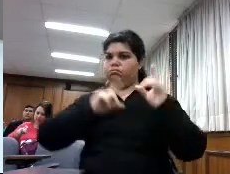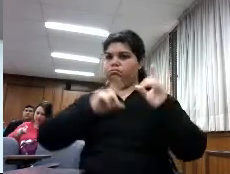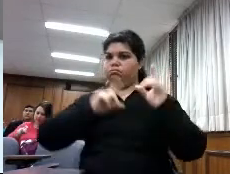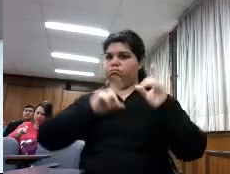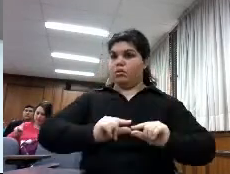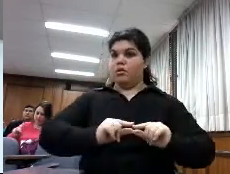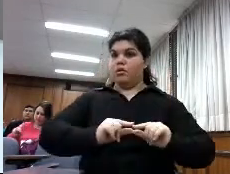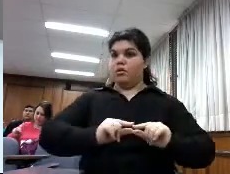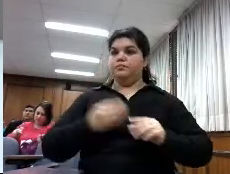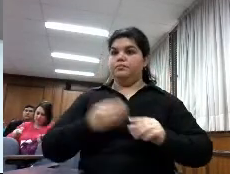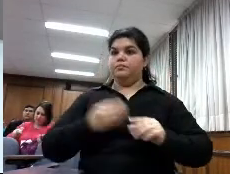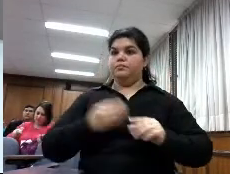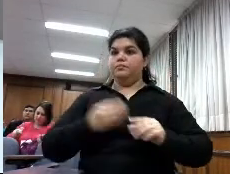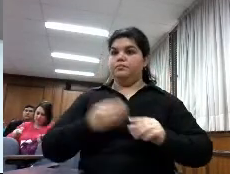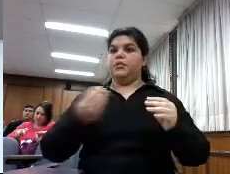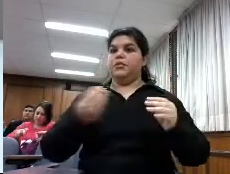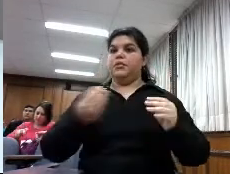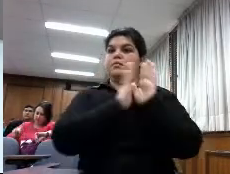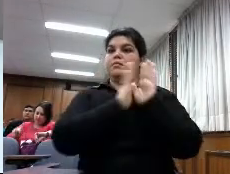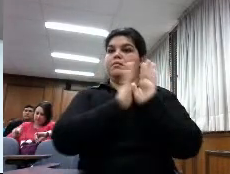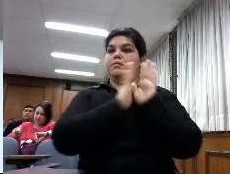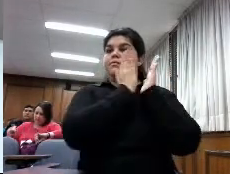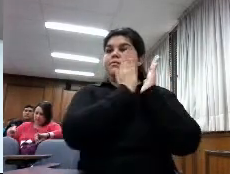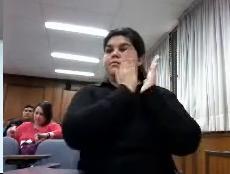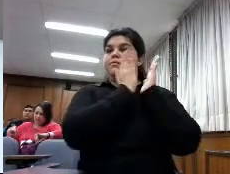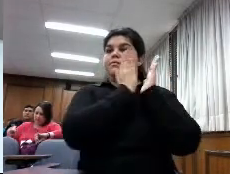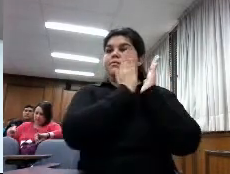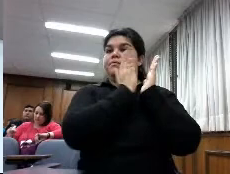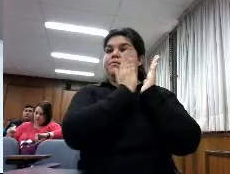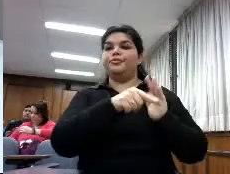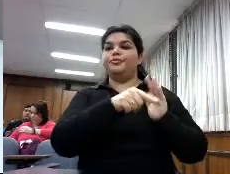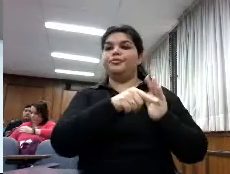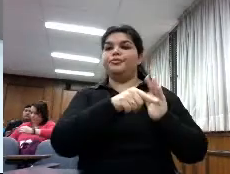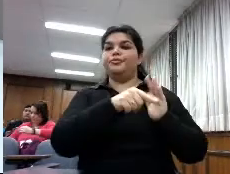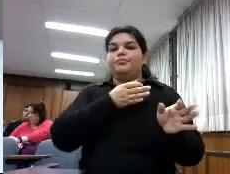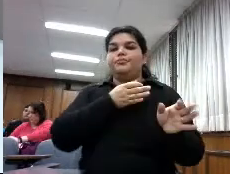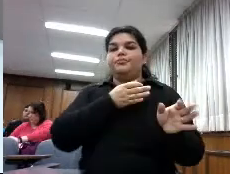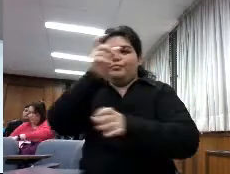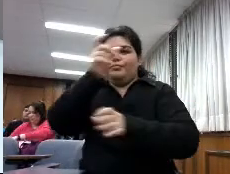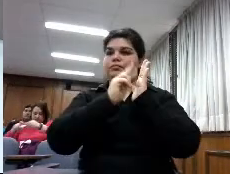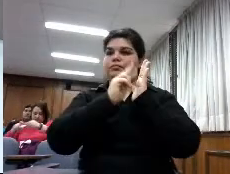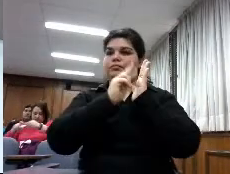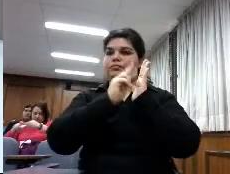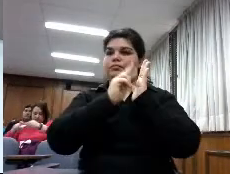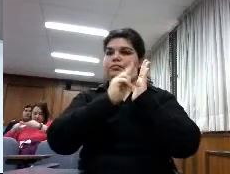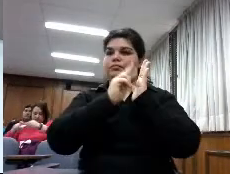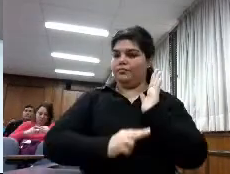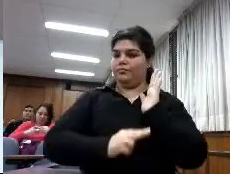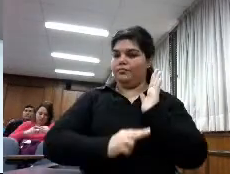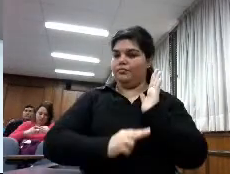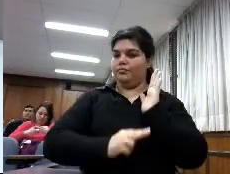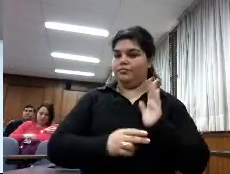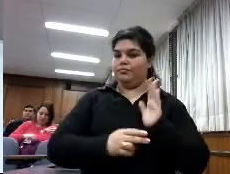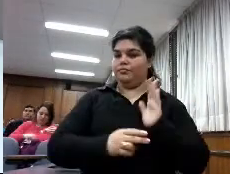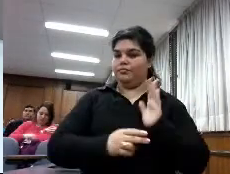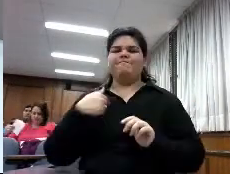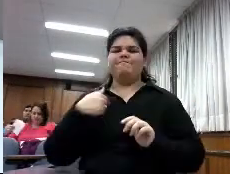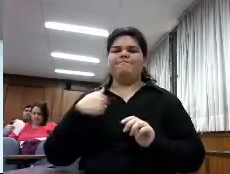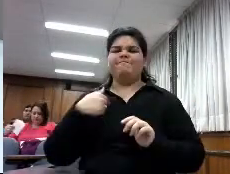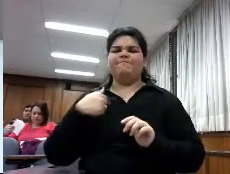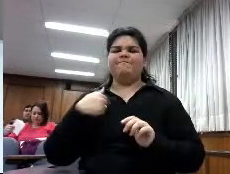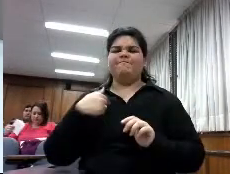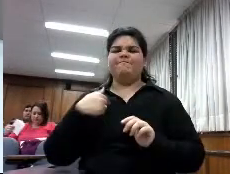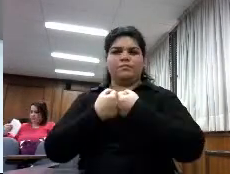para formar a nuestros lectores yo estoy muy en desacuerdo en aquellos países que tienen ya plataformas